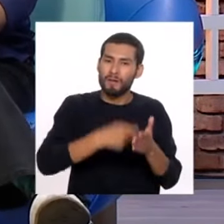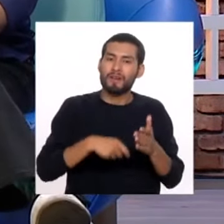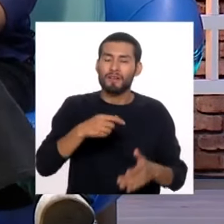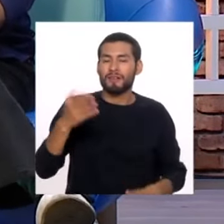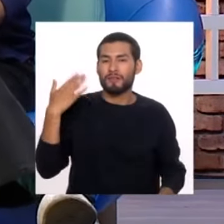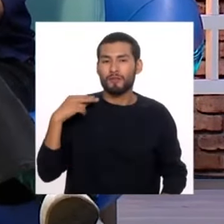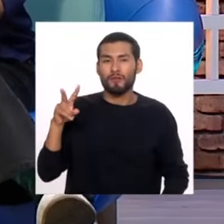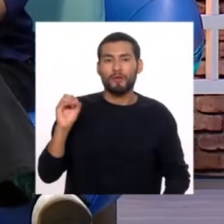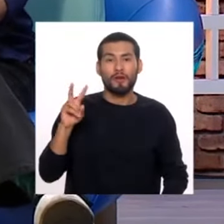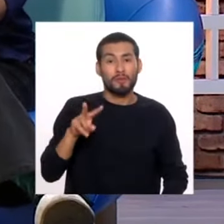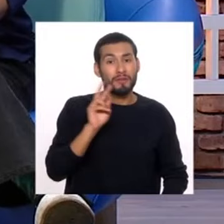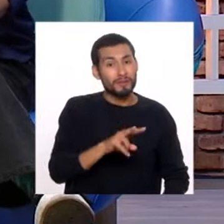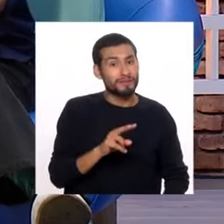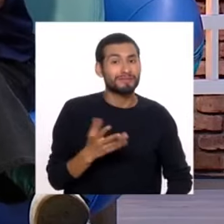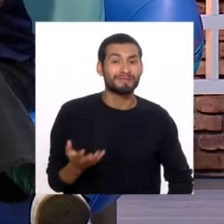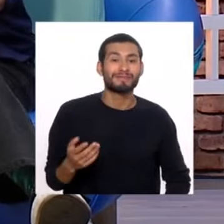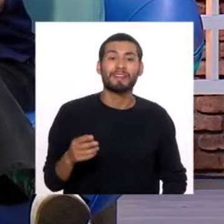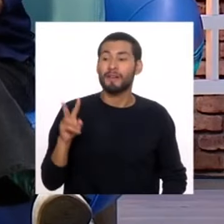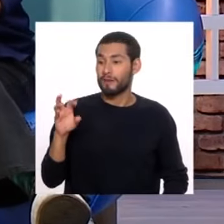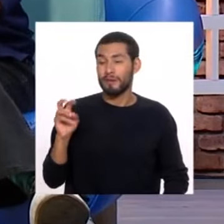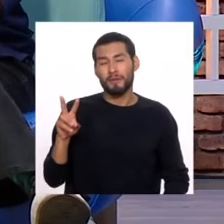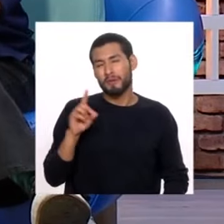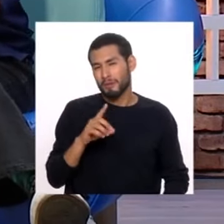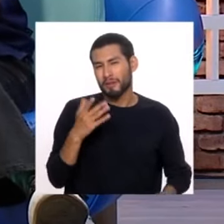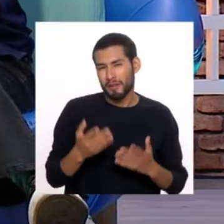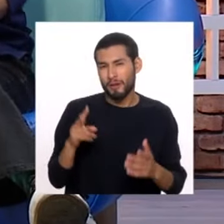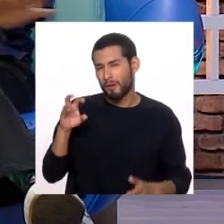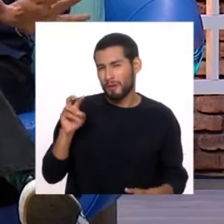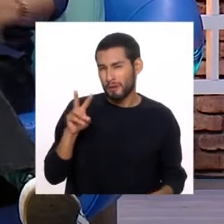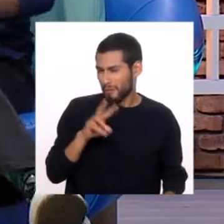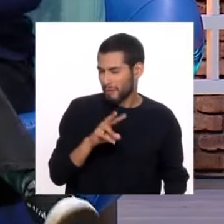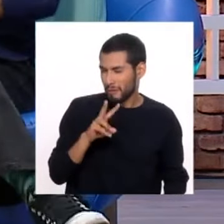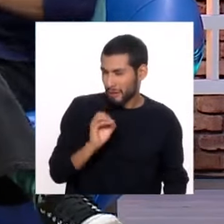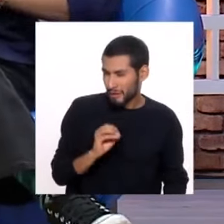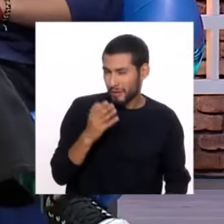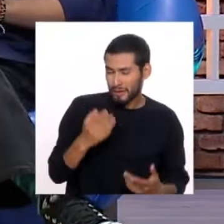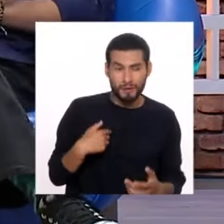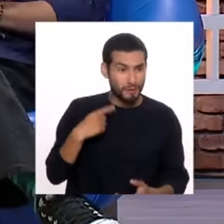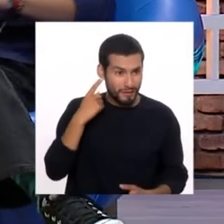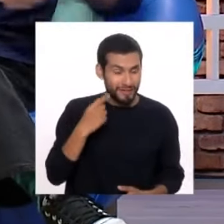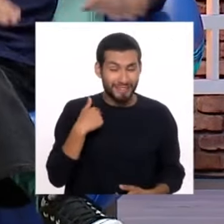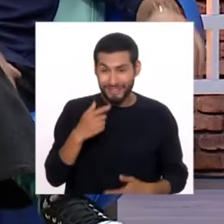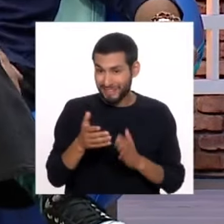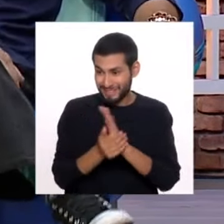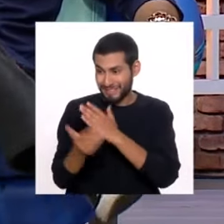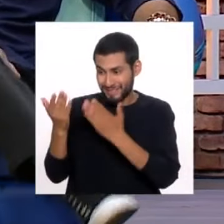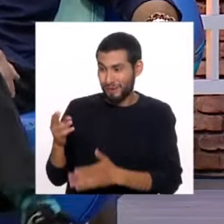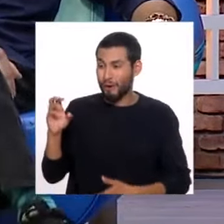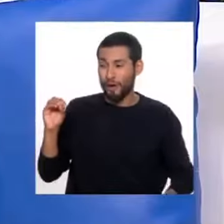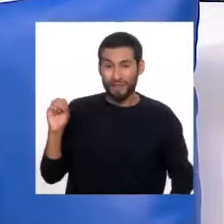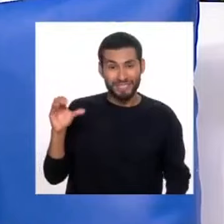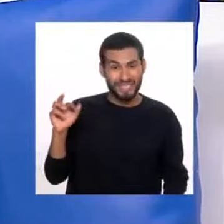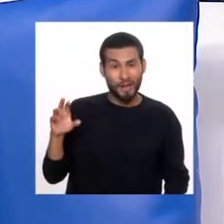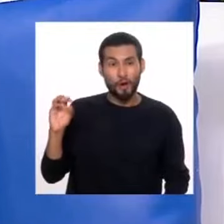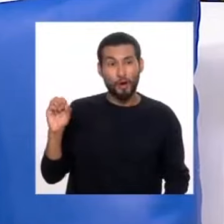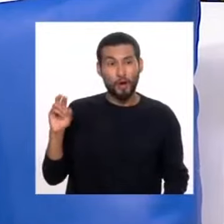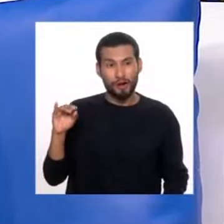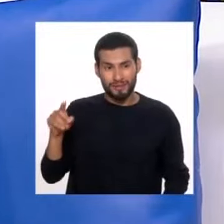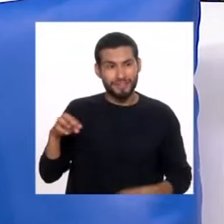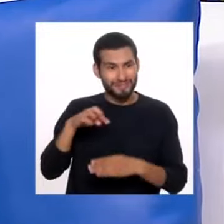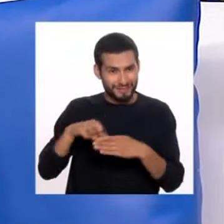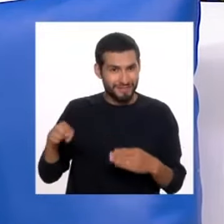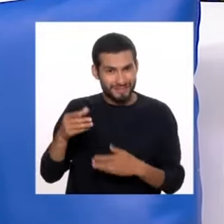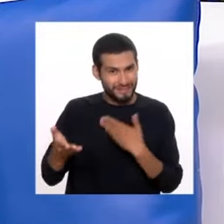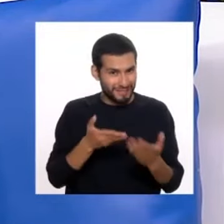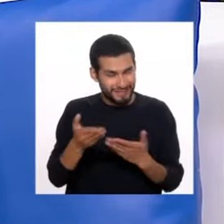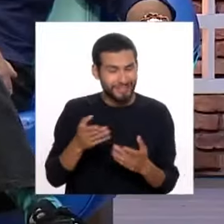del 2022, 2021, y por ahí también el 2020. ¿Escuché? No lo sé. Vamos a ver. Bueno, ya está el experto, Oscar Osorio, que es nuestro profesional de